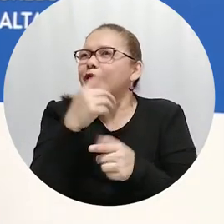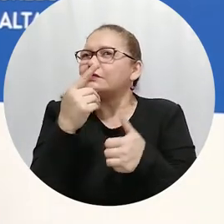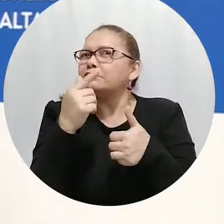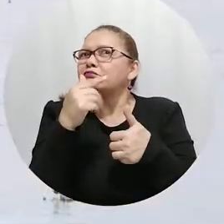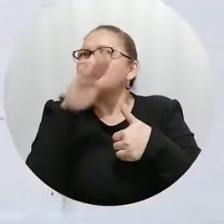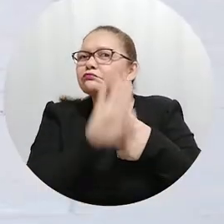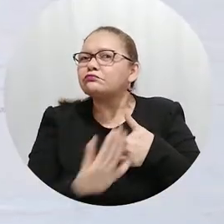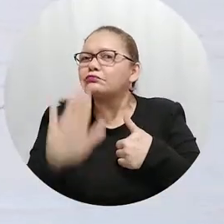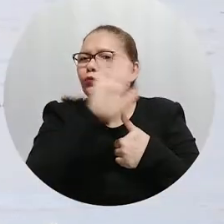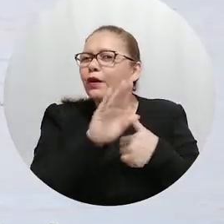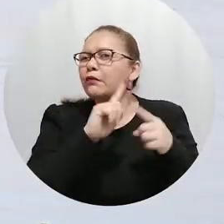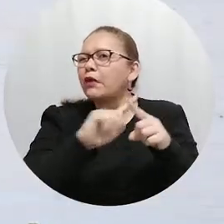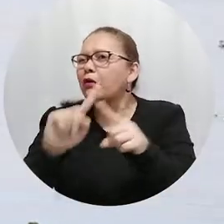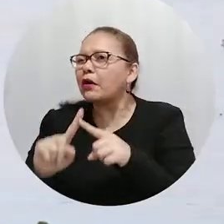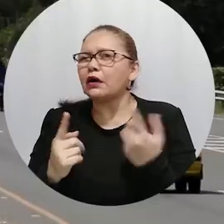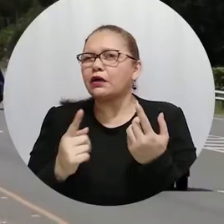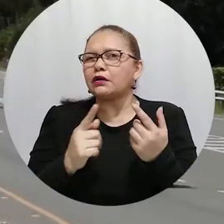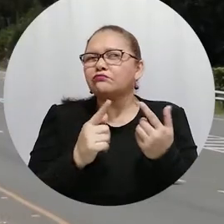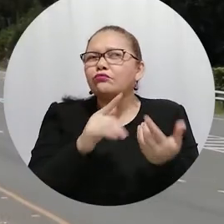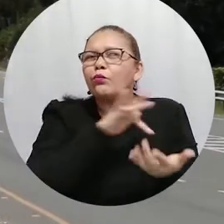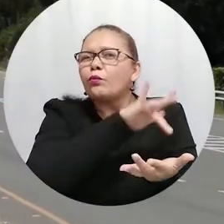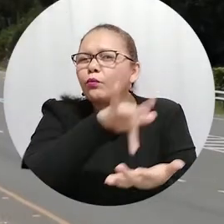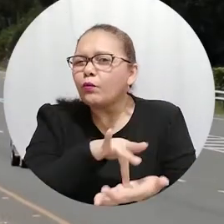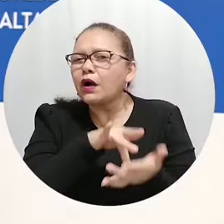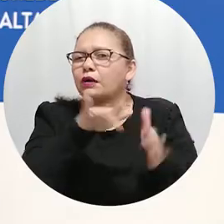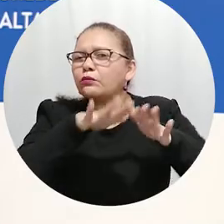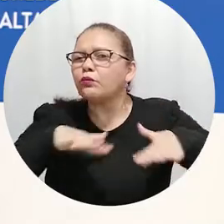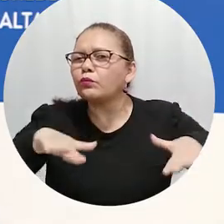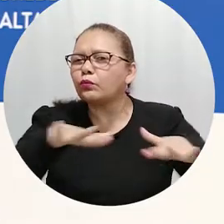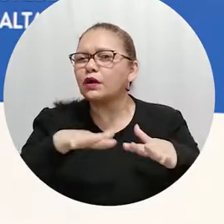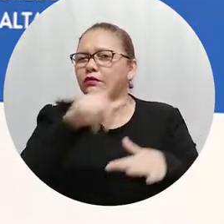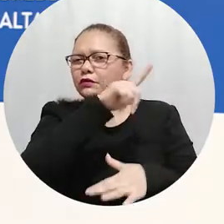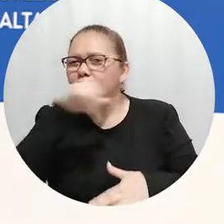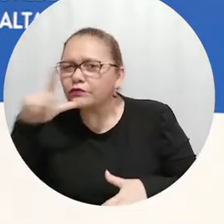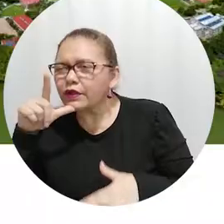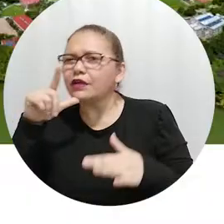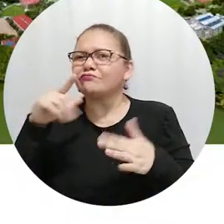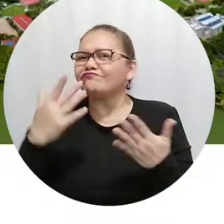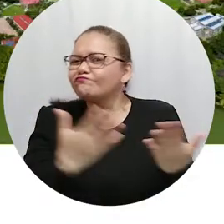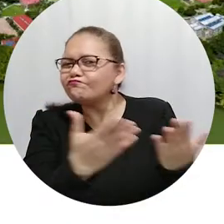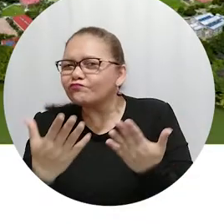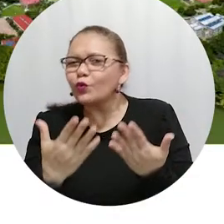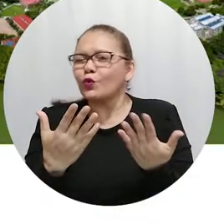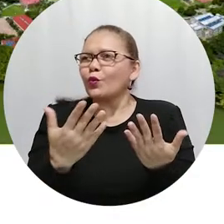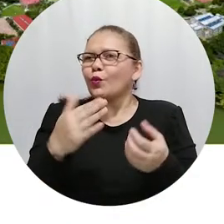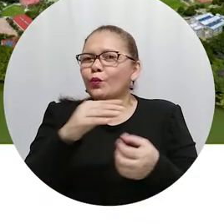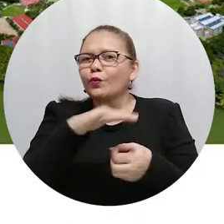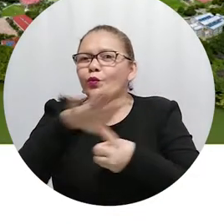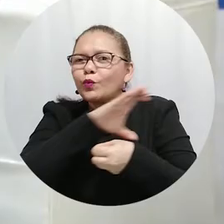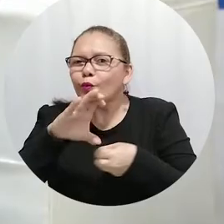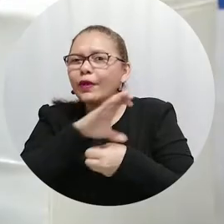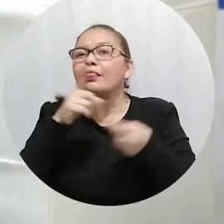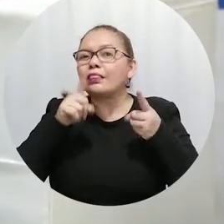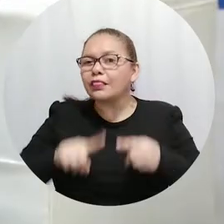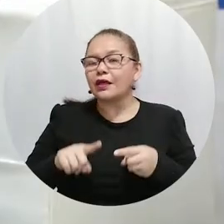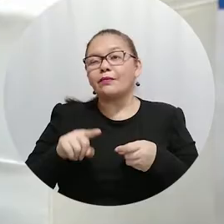desde lo rural, desde lo urbano, desde el territorio digital. Finalmente se efectuó la premiación